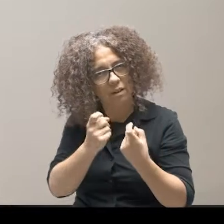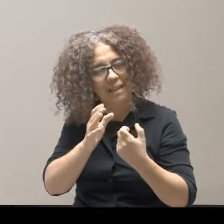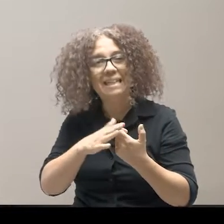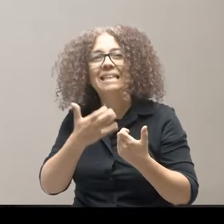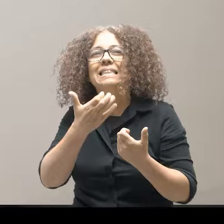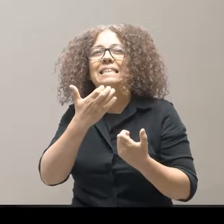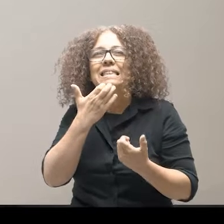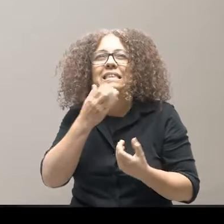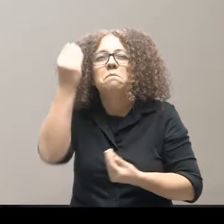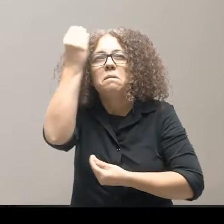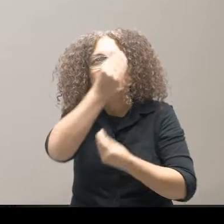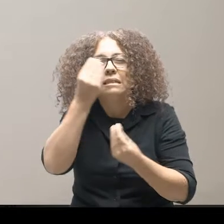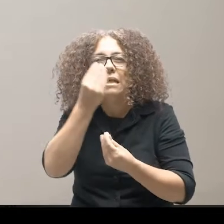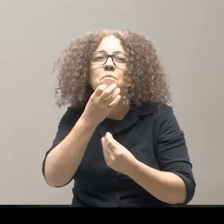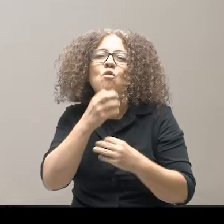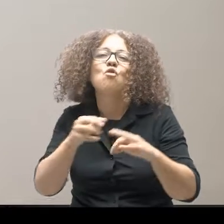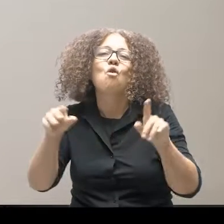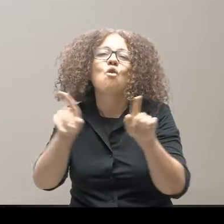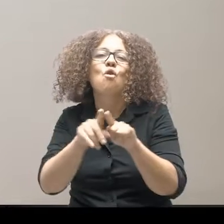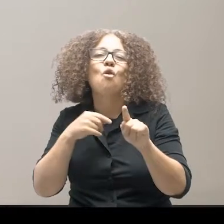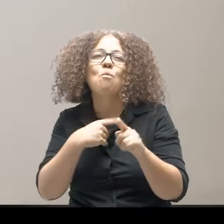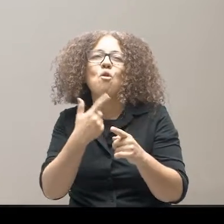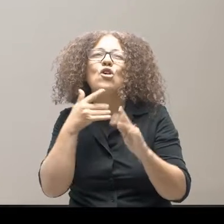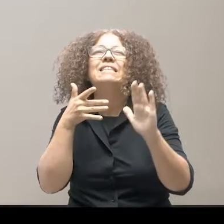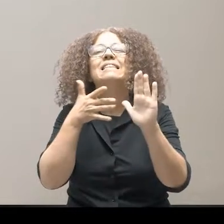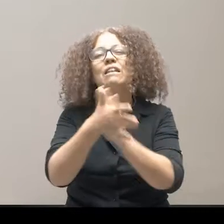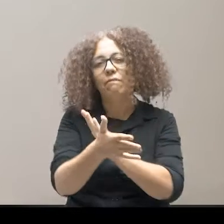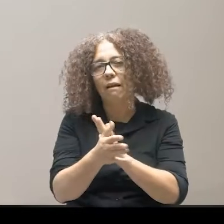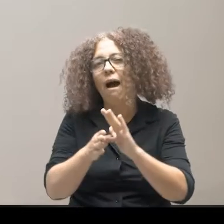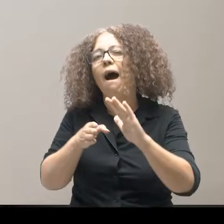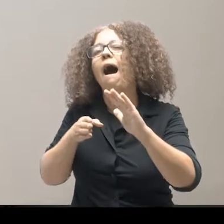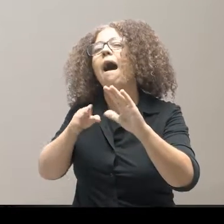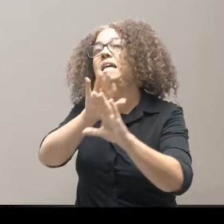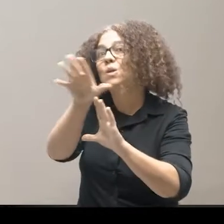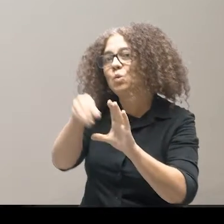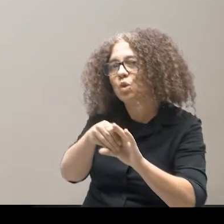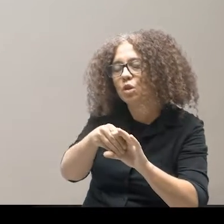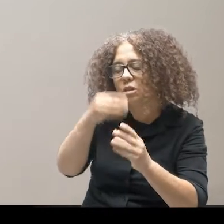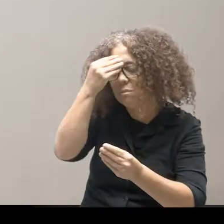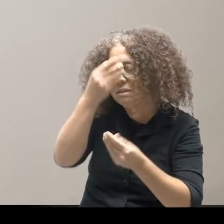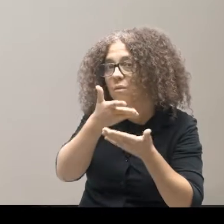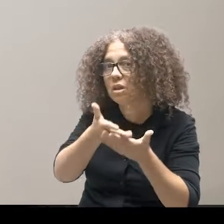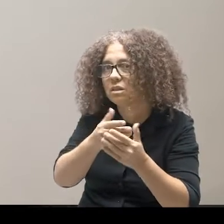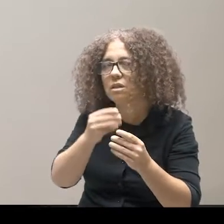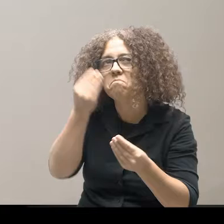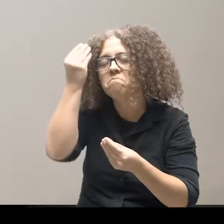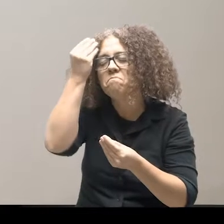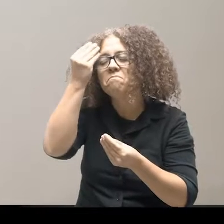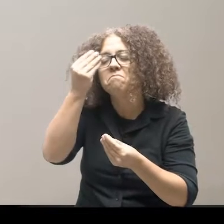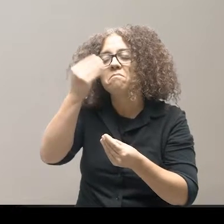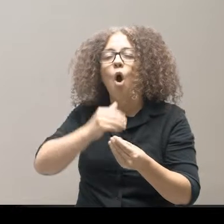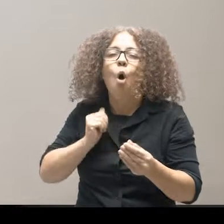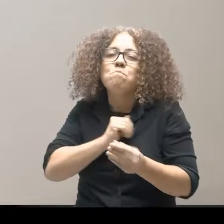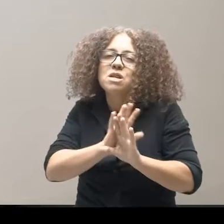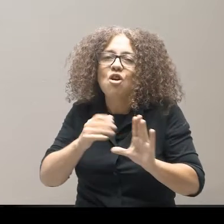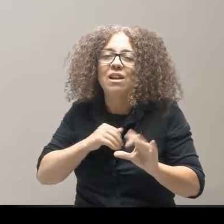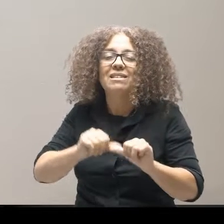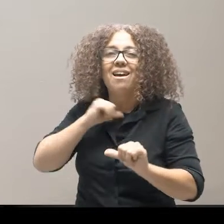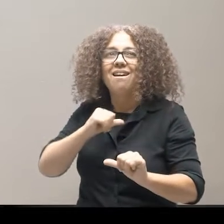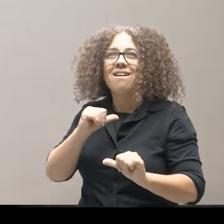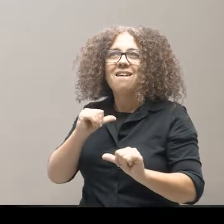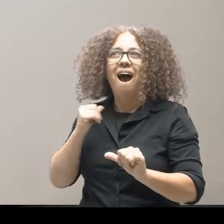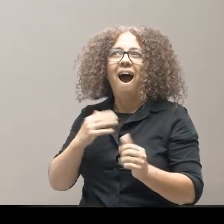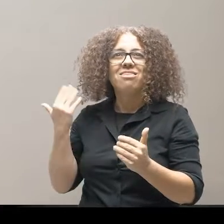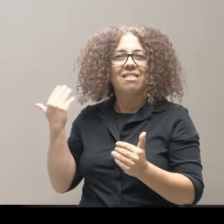en las dimensiones en las que se basa el índice de la inclusión, en las últimas décadas se ha focalizado